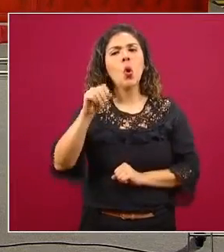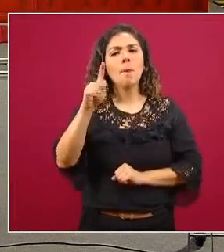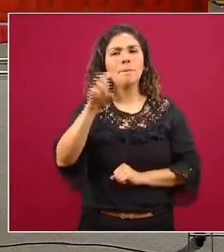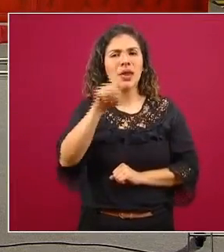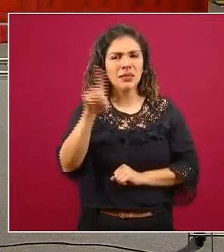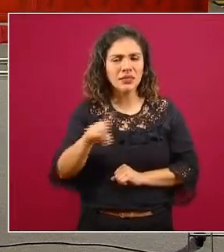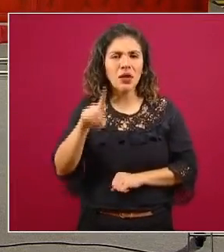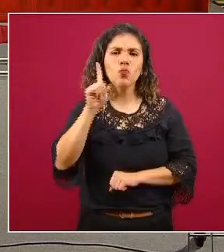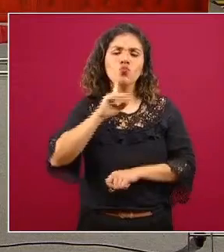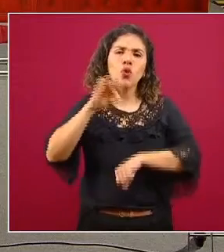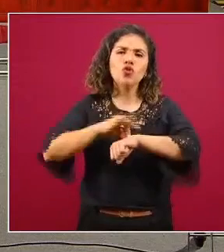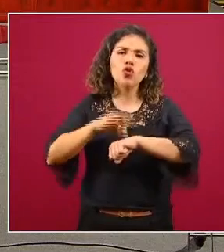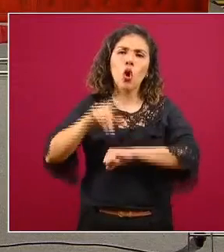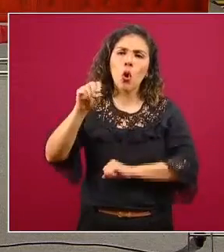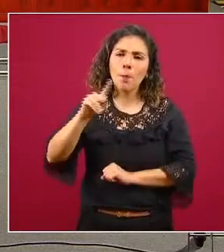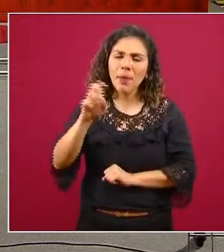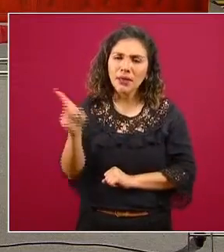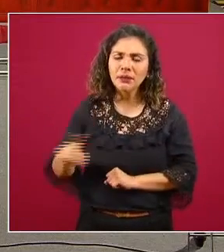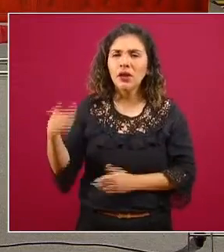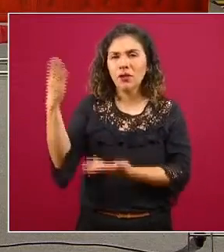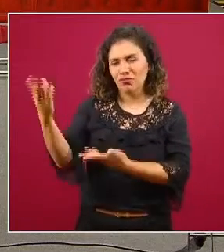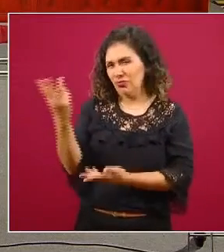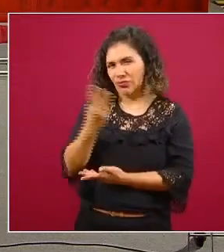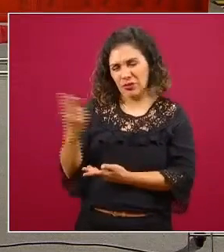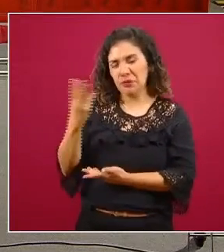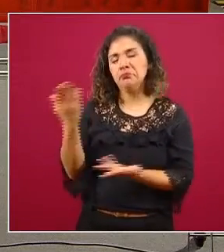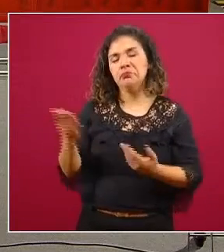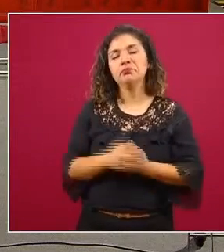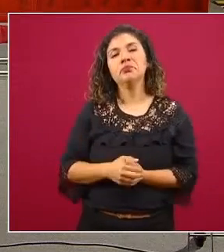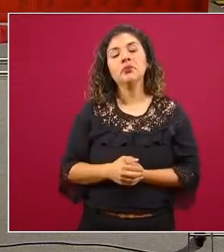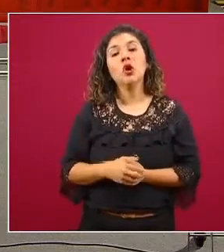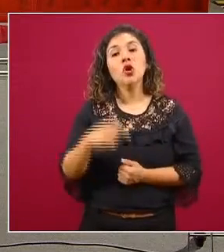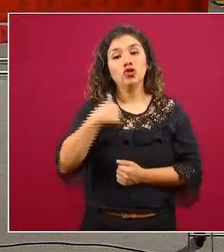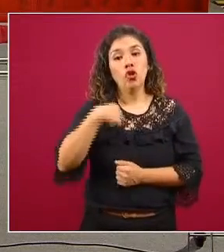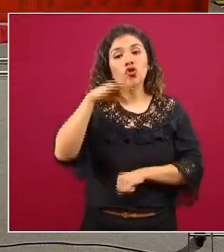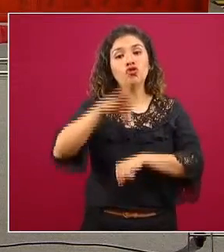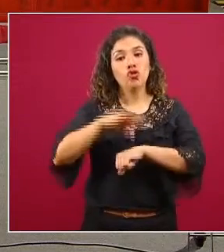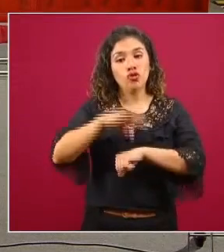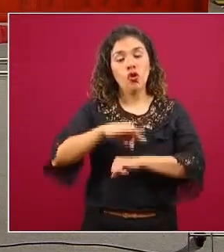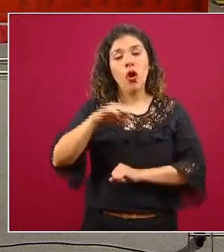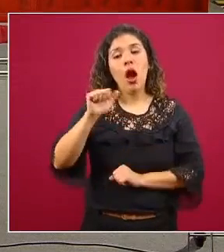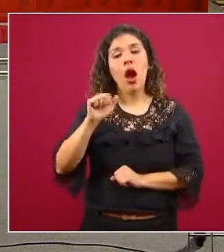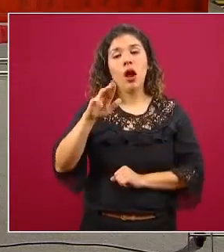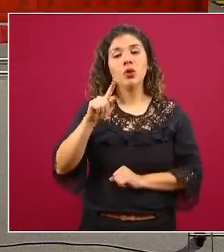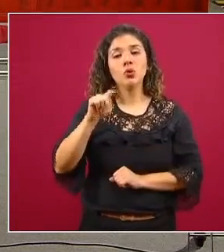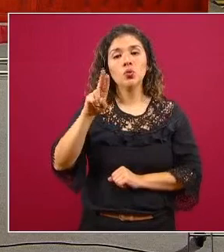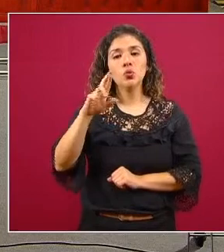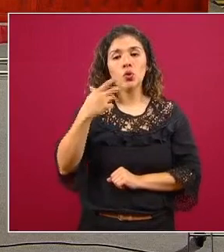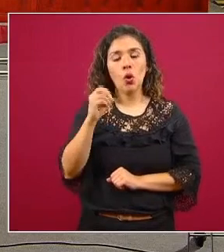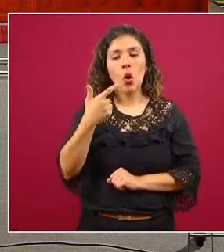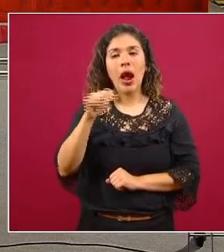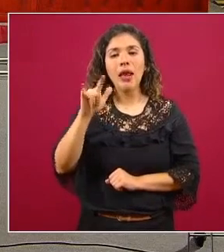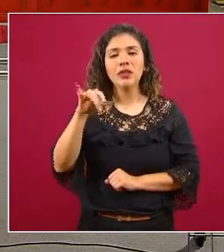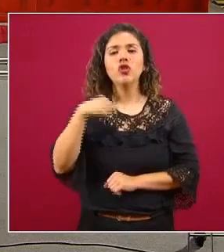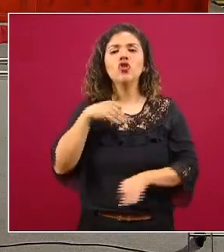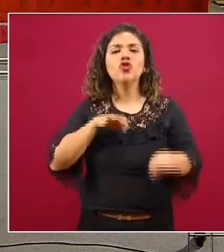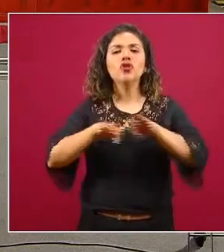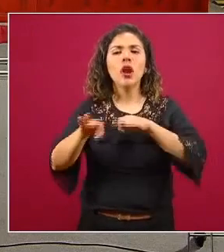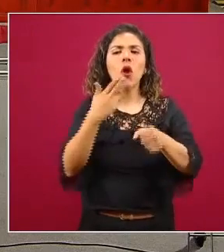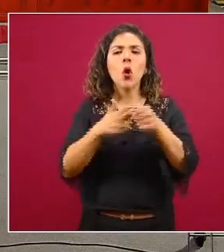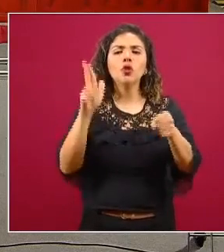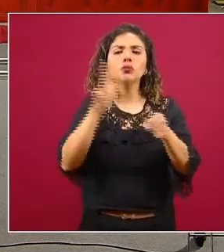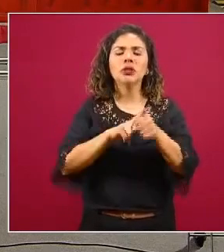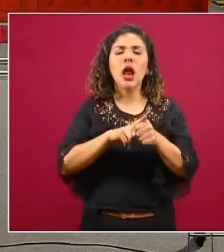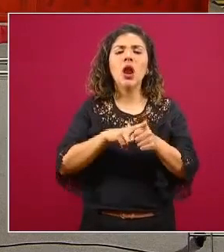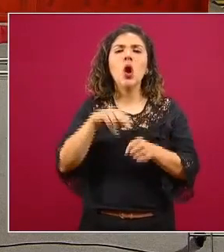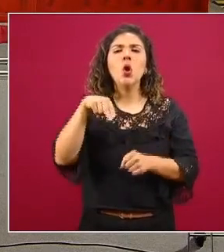Ridaura la doctora López al doctor Gabastú y como ya bien les dijeron bueno yo soy Arturo Galindo trabajo en el Instituto de Nutrición y represento a este grupo si me dan